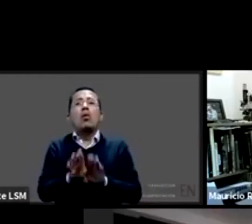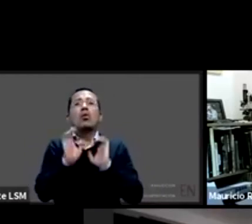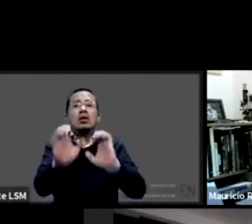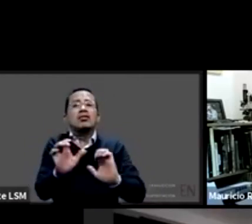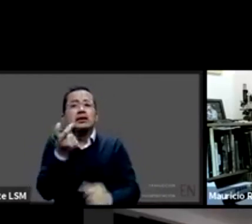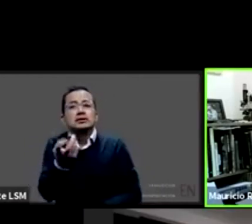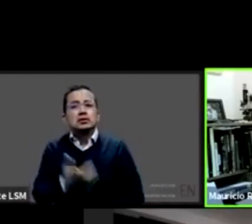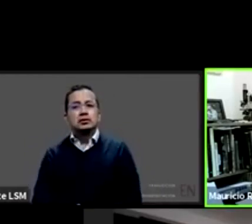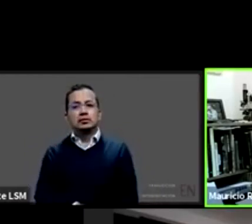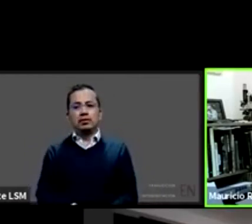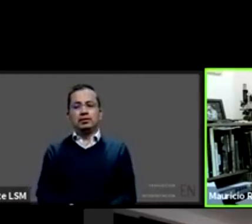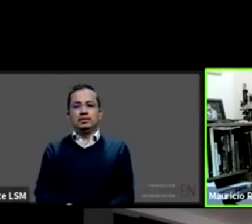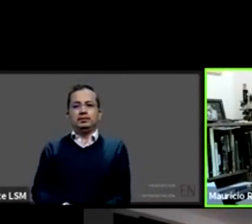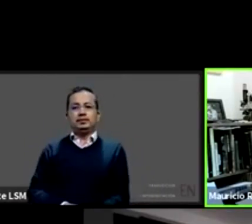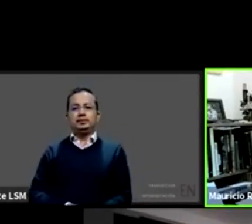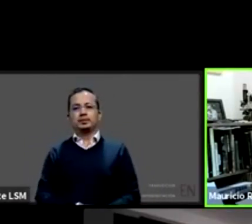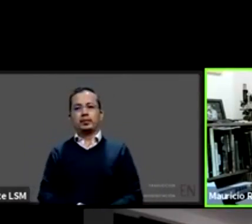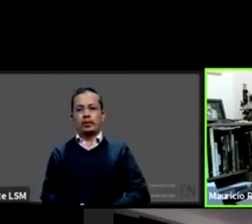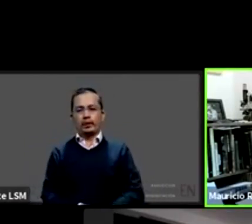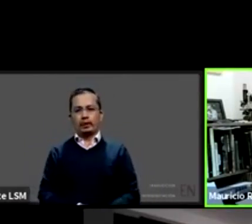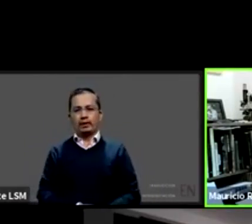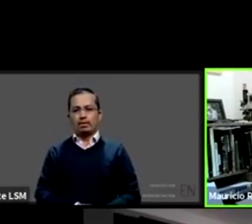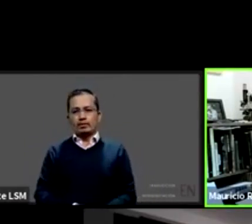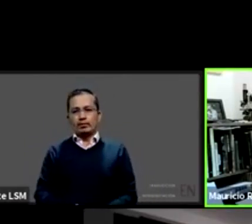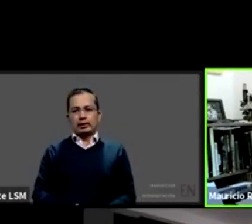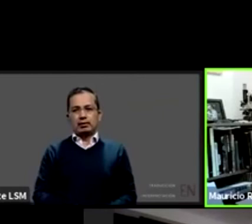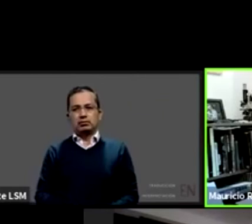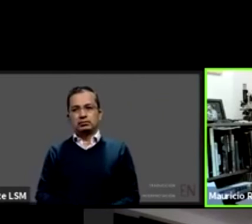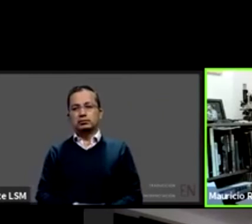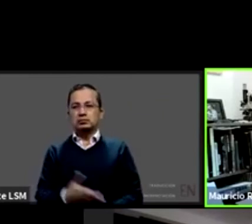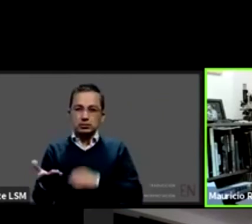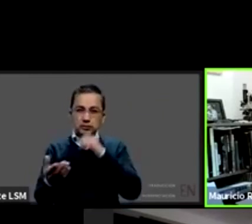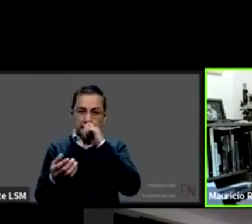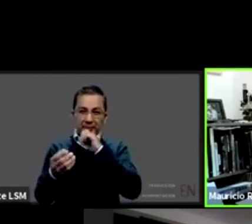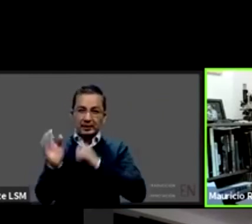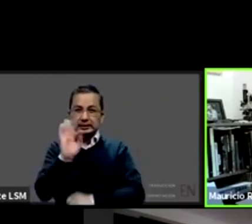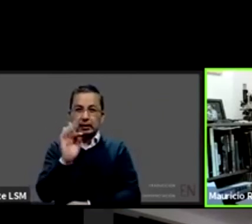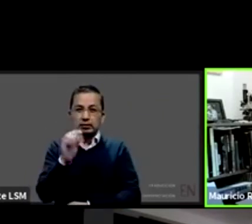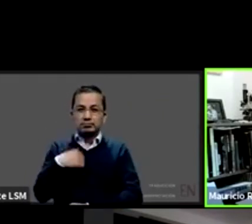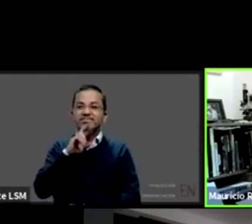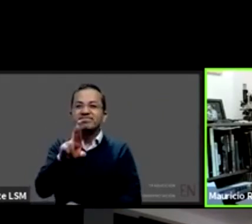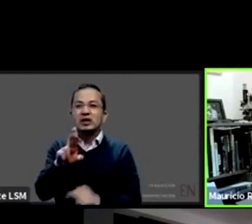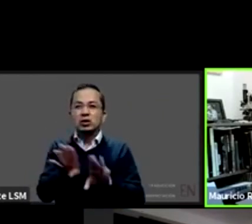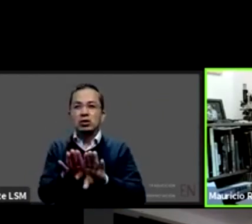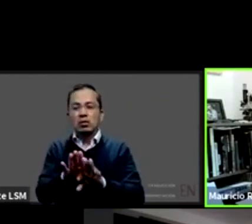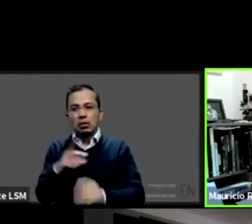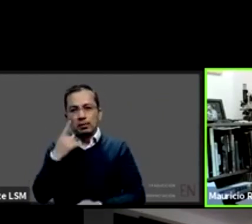Bueno quizá abordo una parte inicial de la respuesta creo que lo primero es